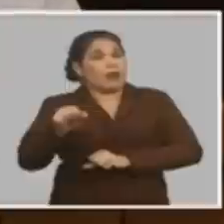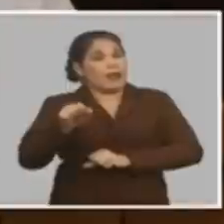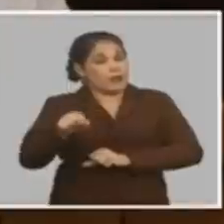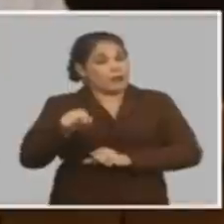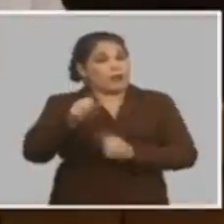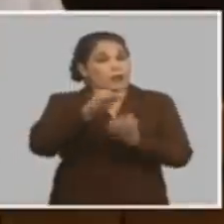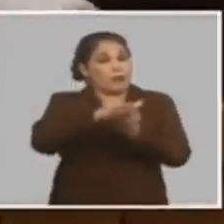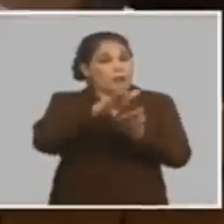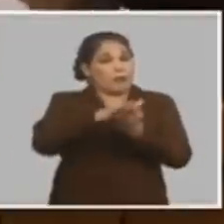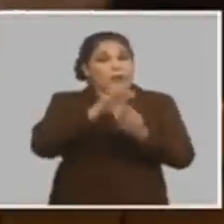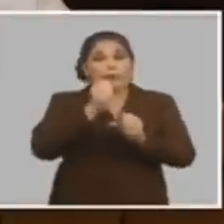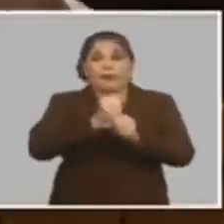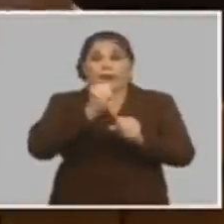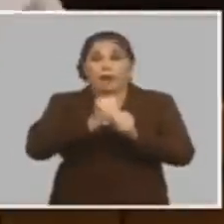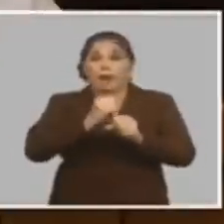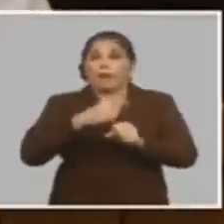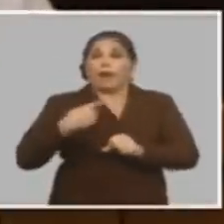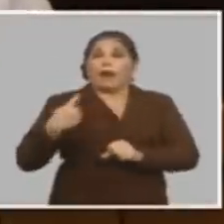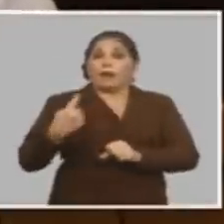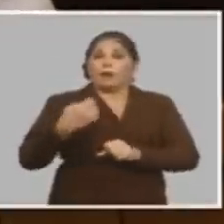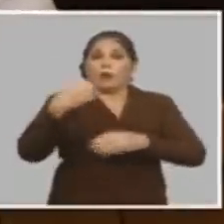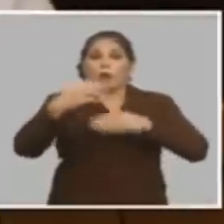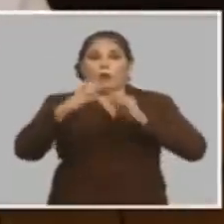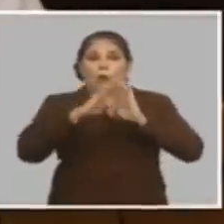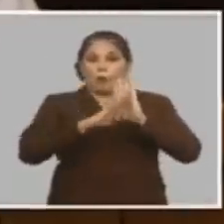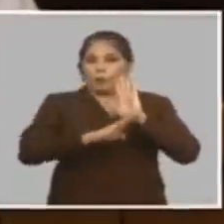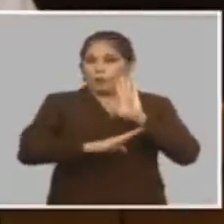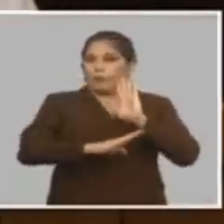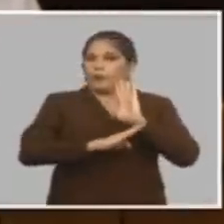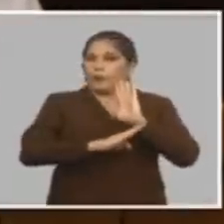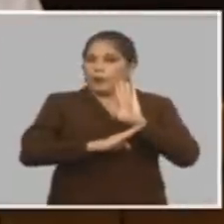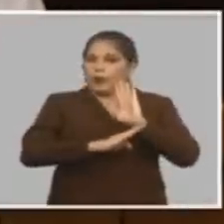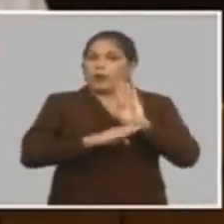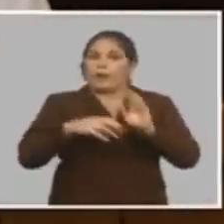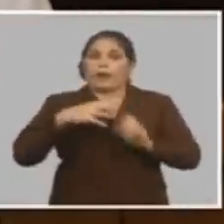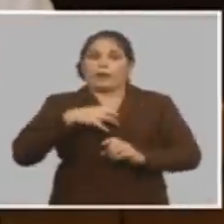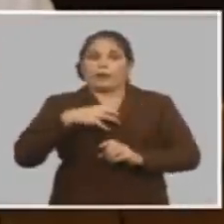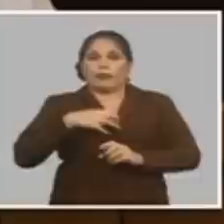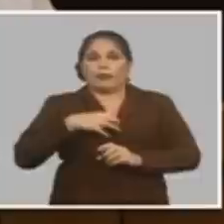reserva laboral para todos los programas que el país tiene